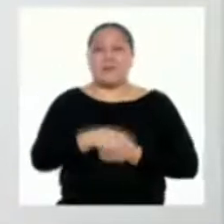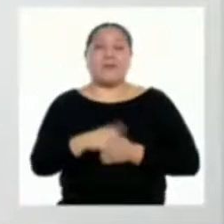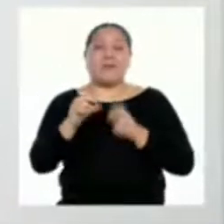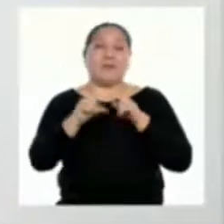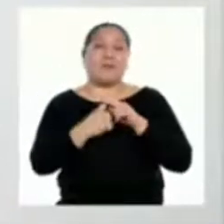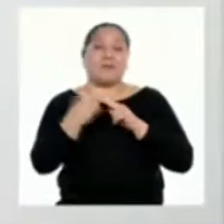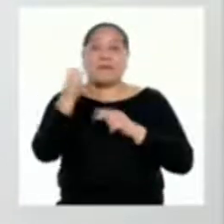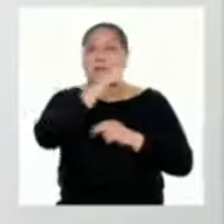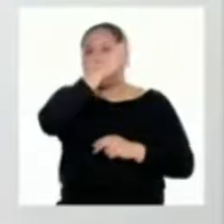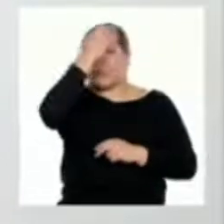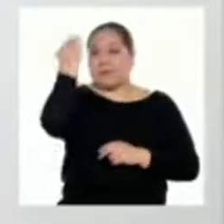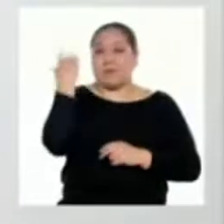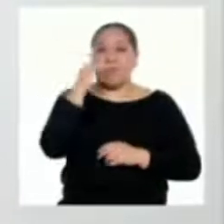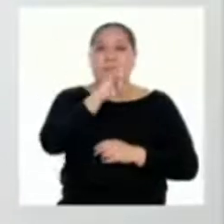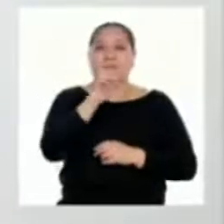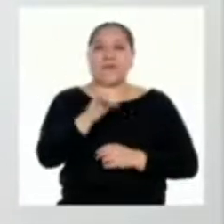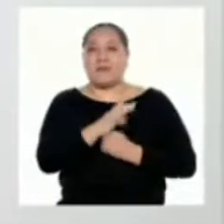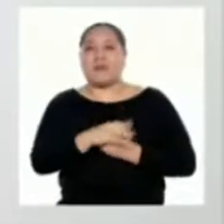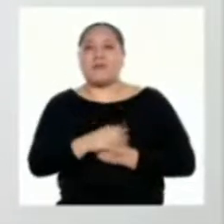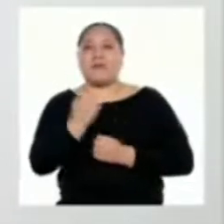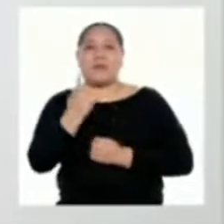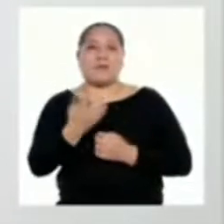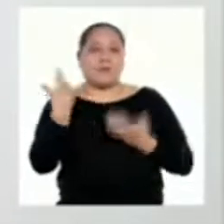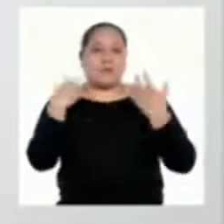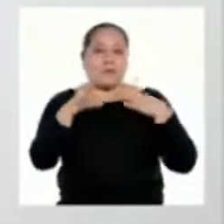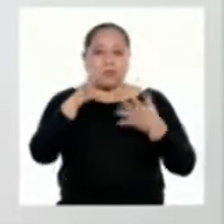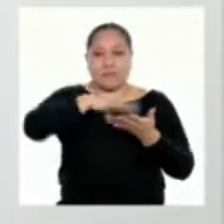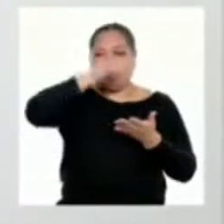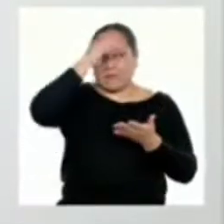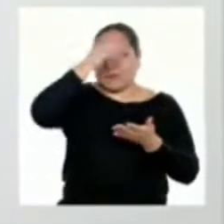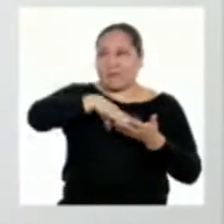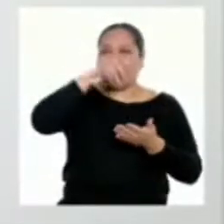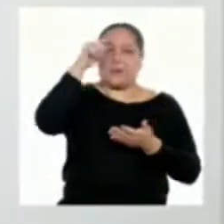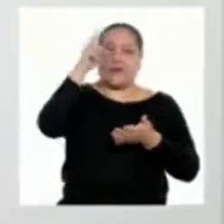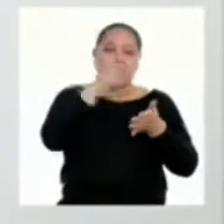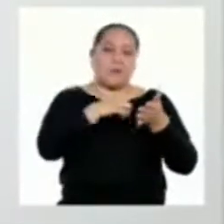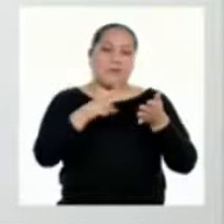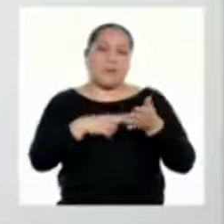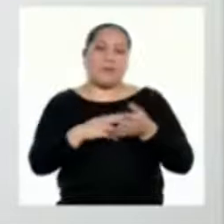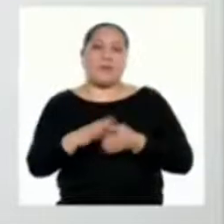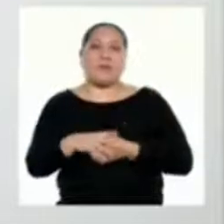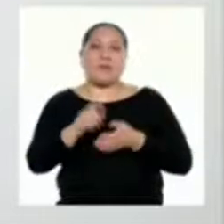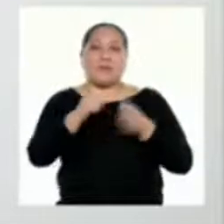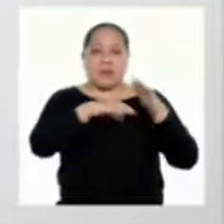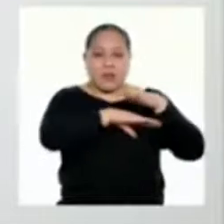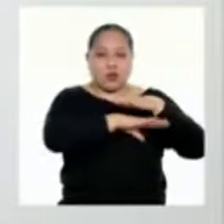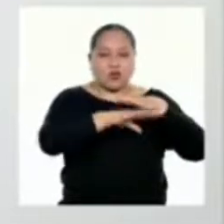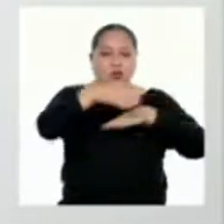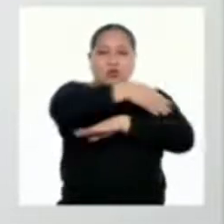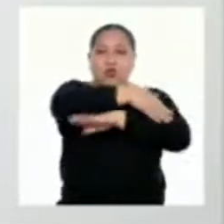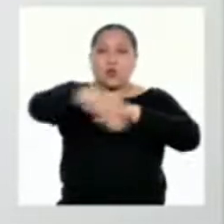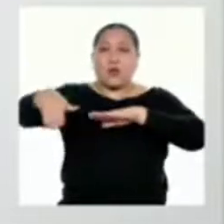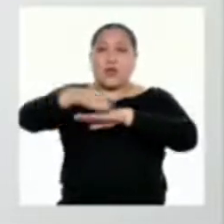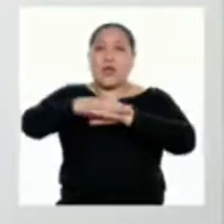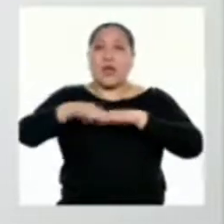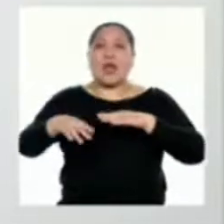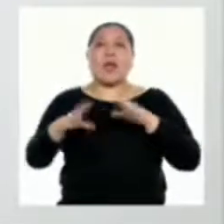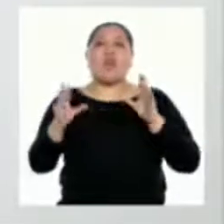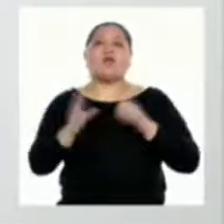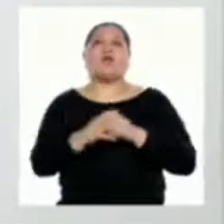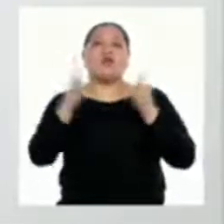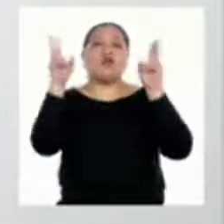utilizar las estrategias que hemos venido aprendiendo para la lectura. El subrayado, el sumillado, los